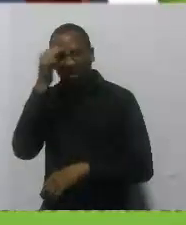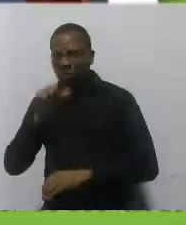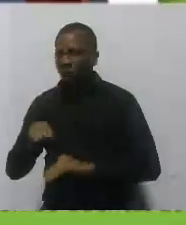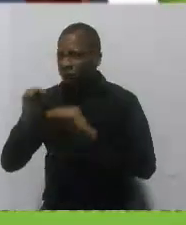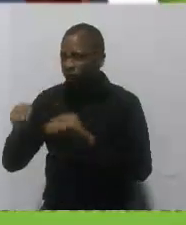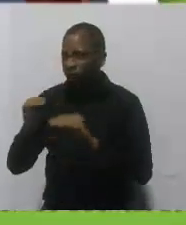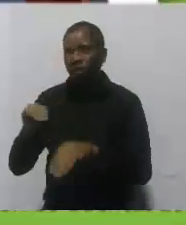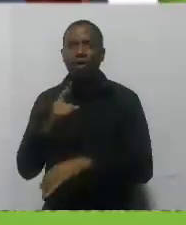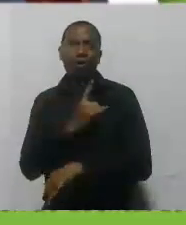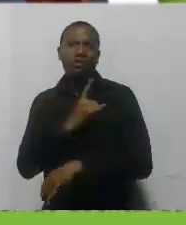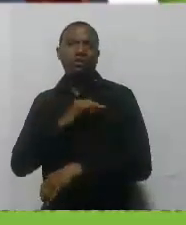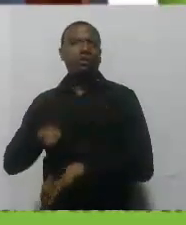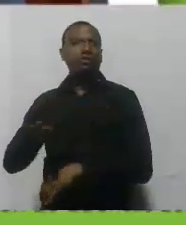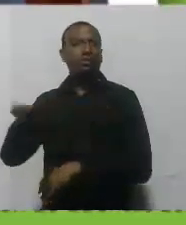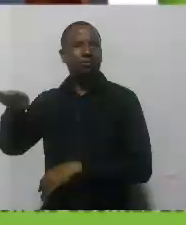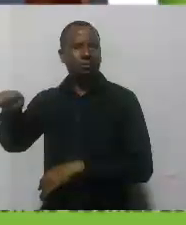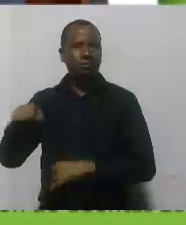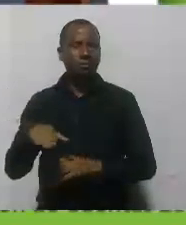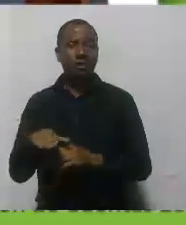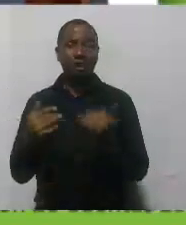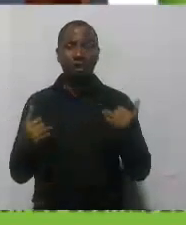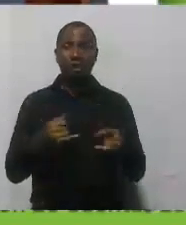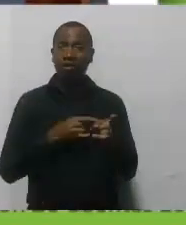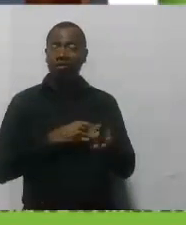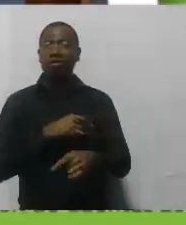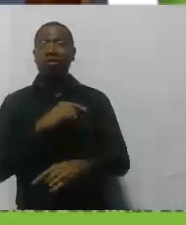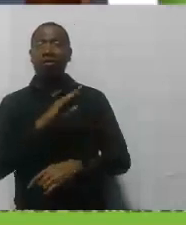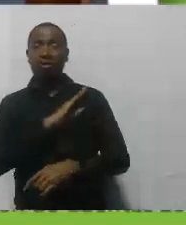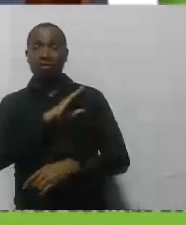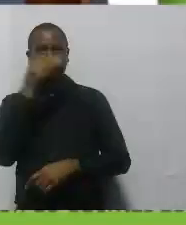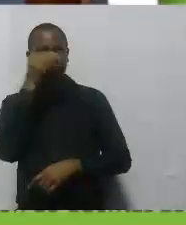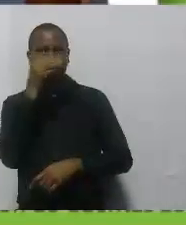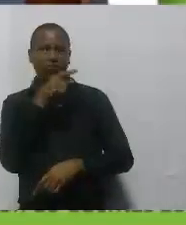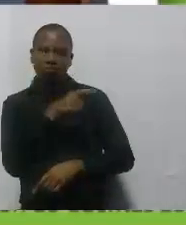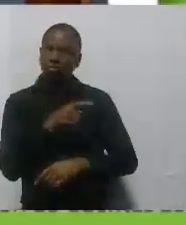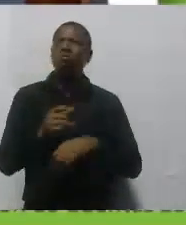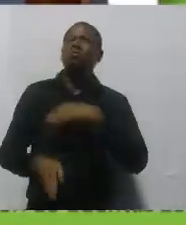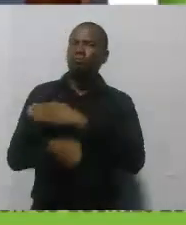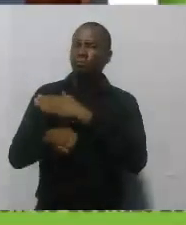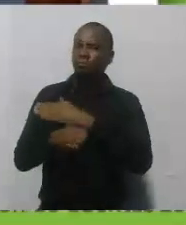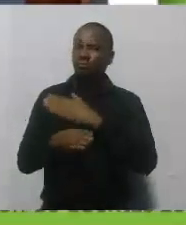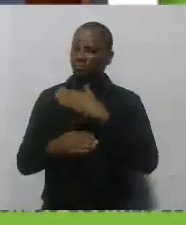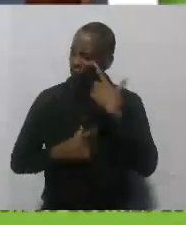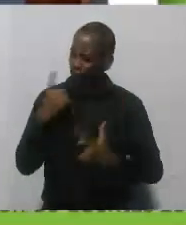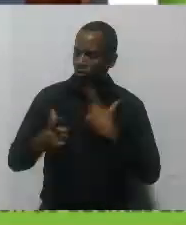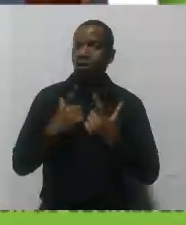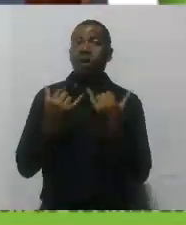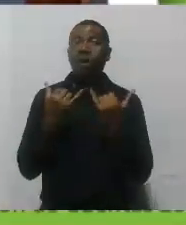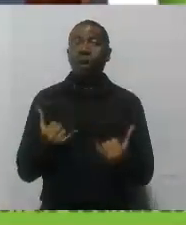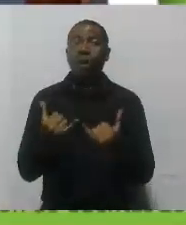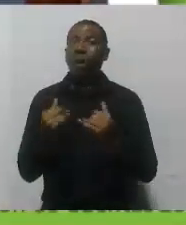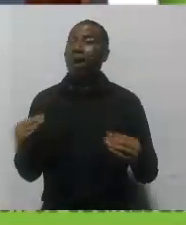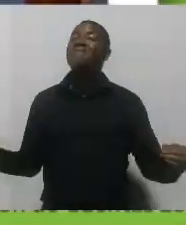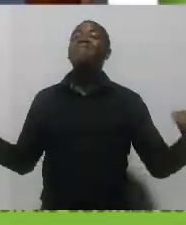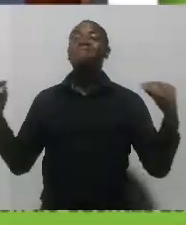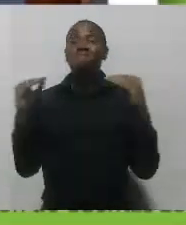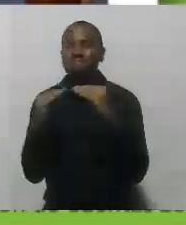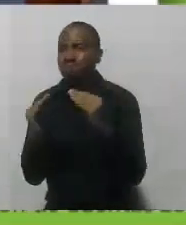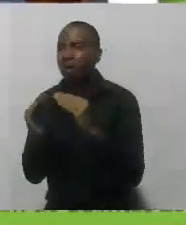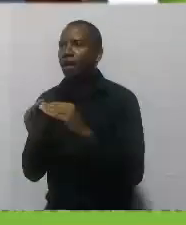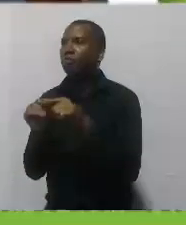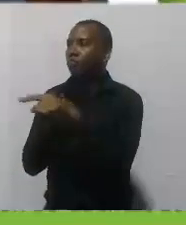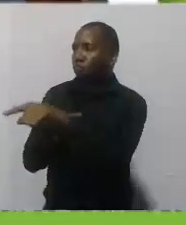como el alcalde no descansa en este compromiso, en su última gestión ahora fueron trasladados a seguir estudiando a la